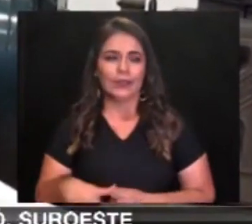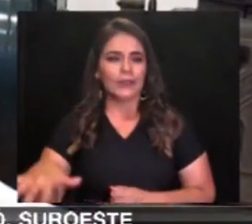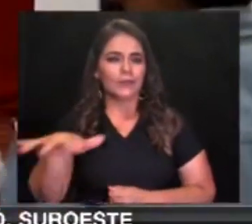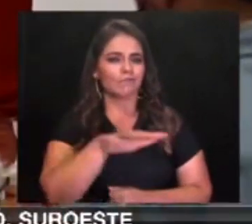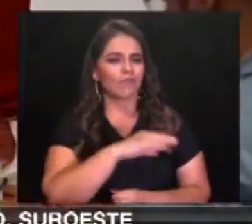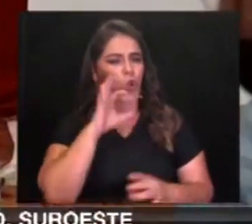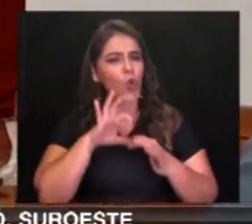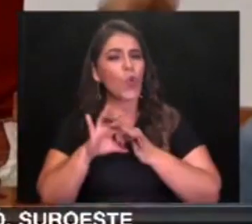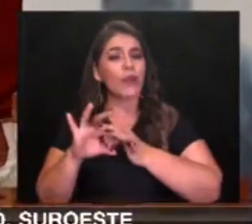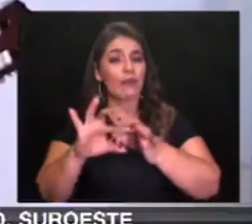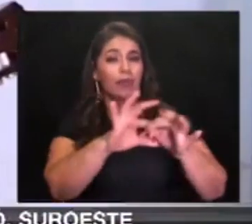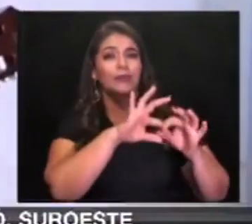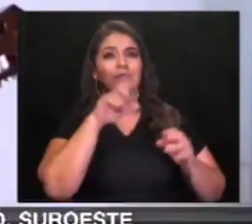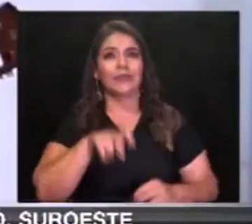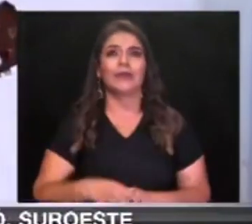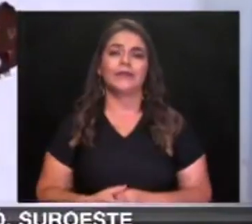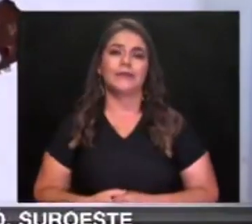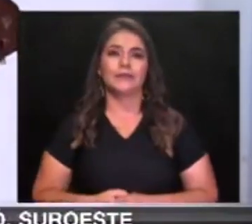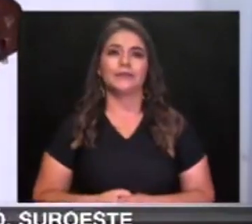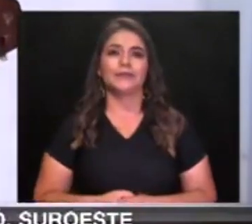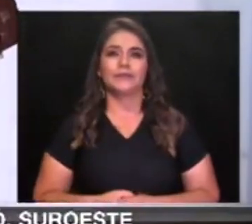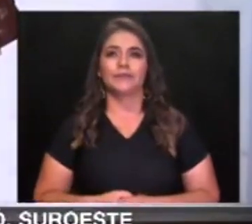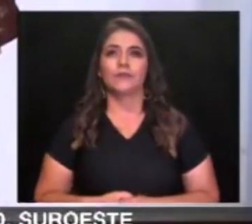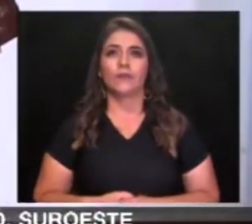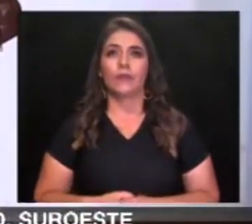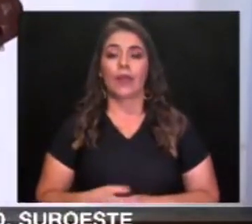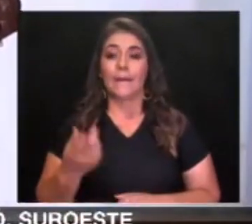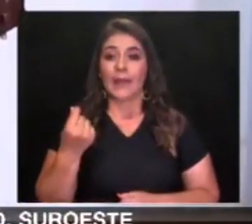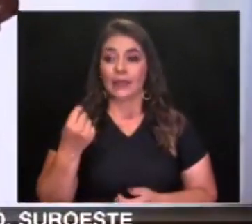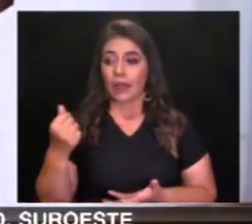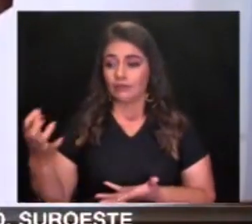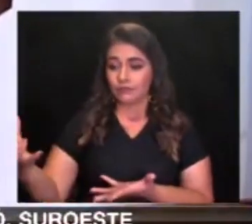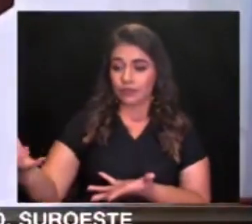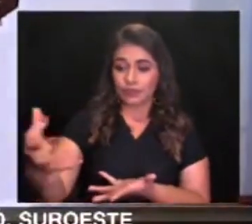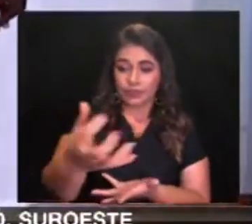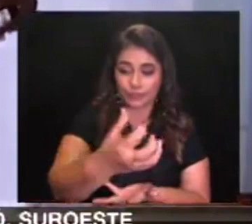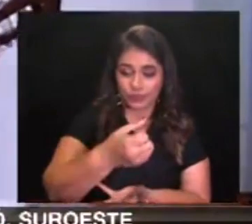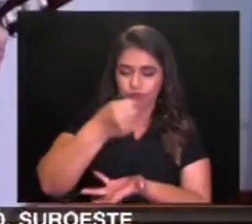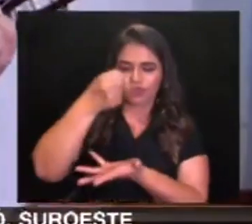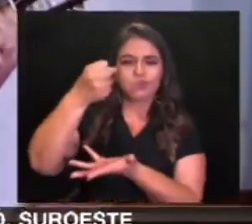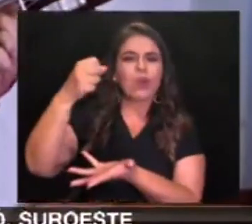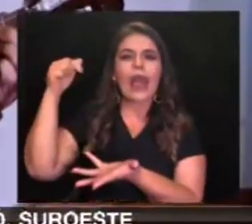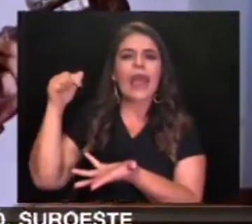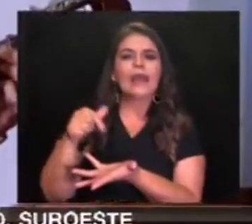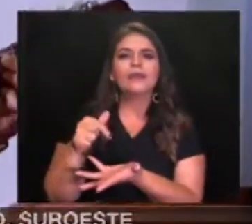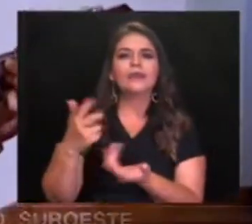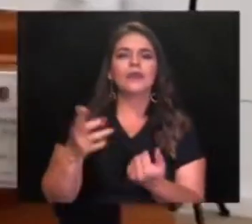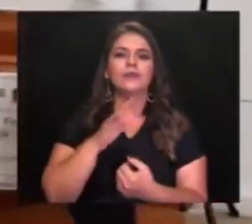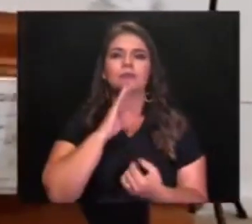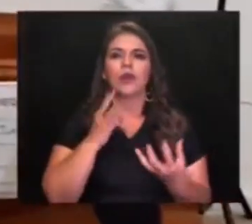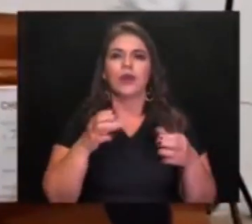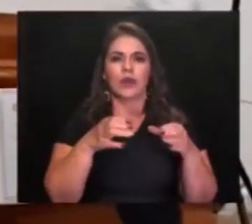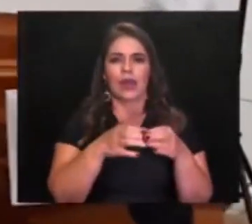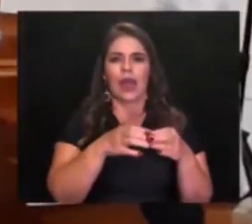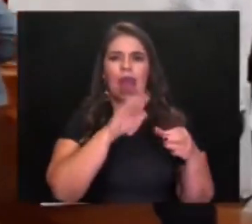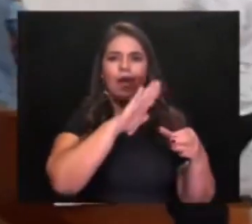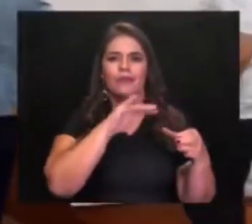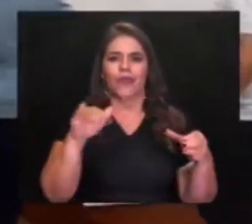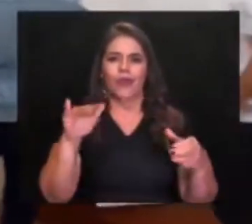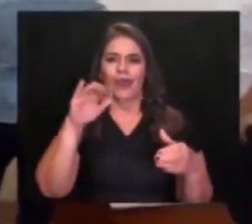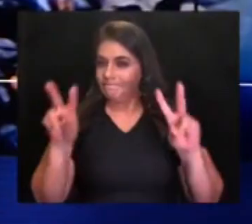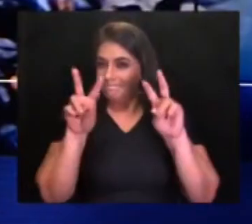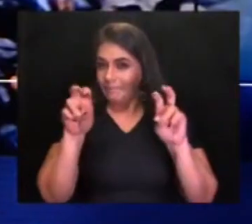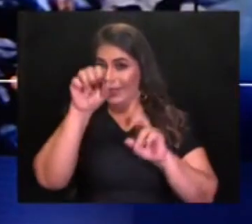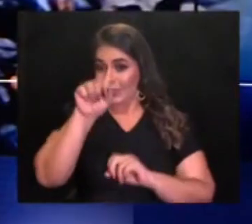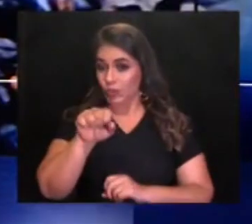Los fondos que se recauden durante la donatón solidarios con Jericó serán manejados por la corporación Antioquia Presente.